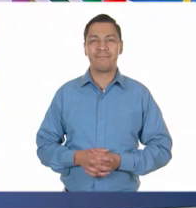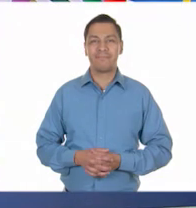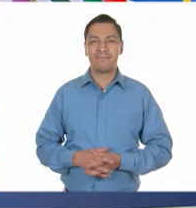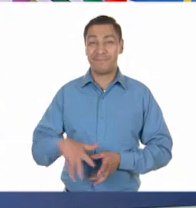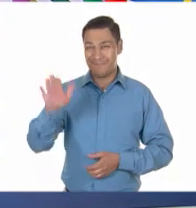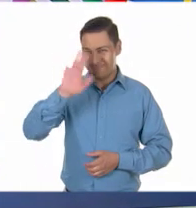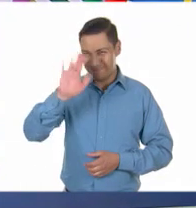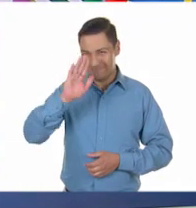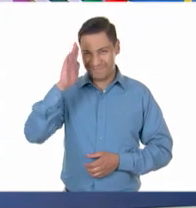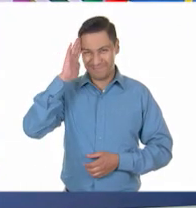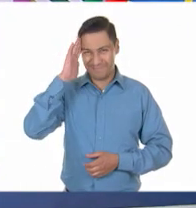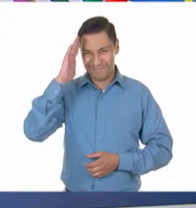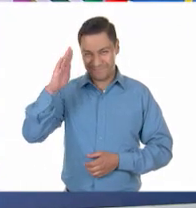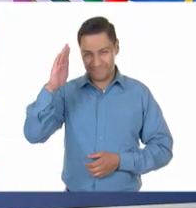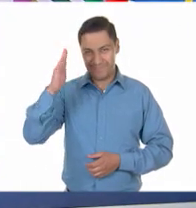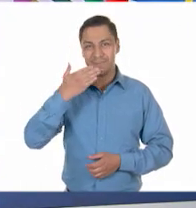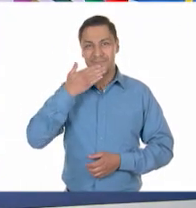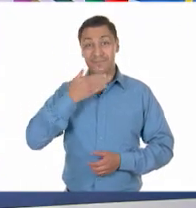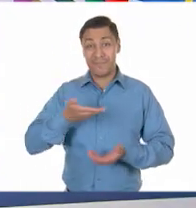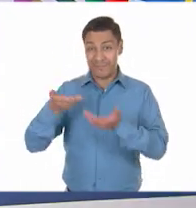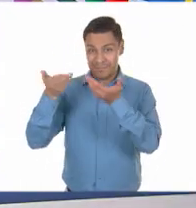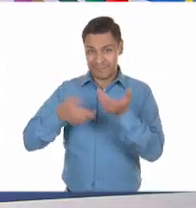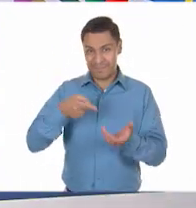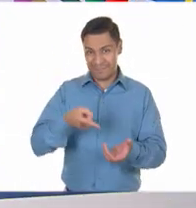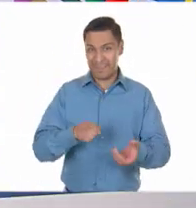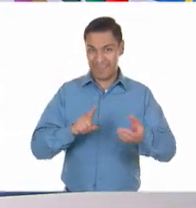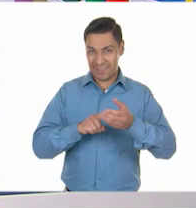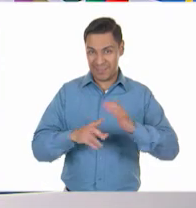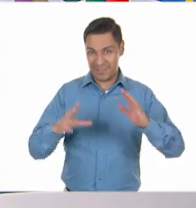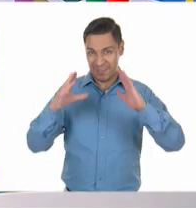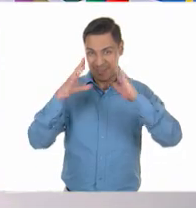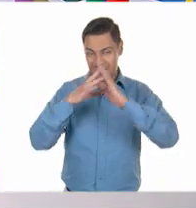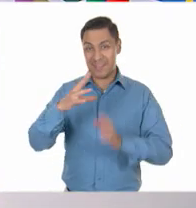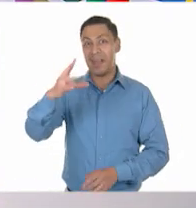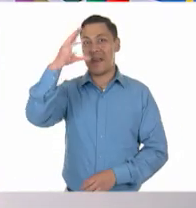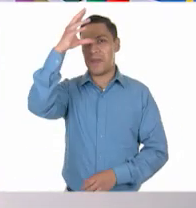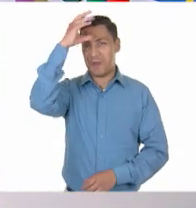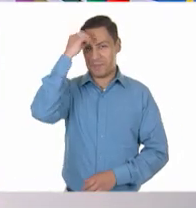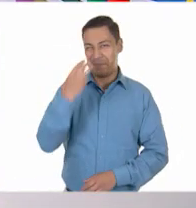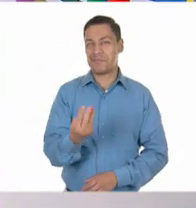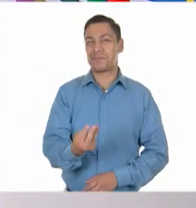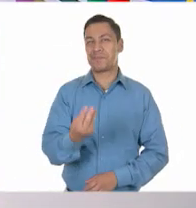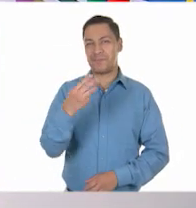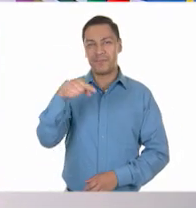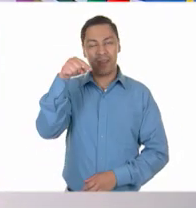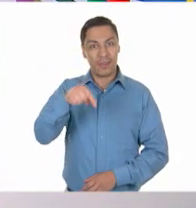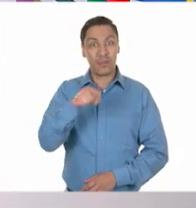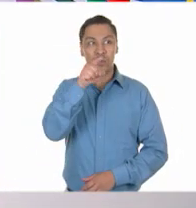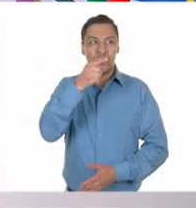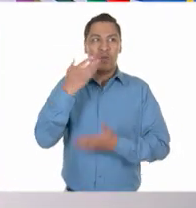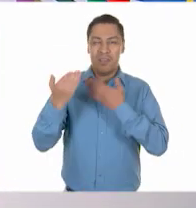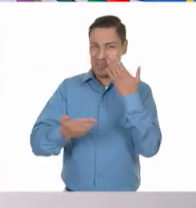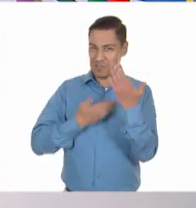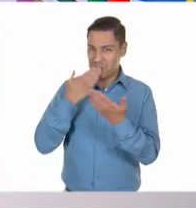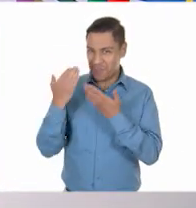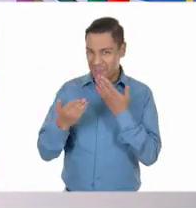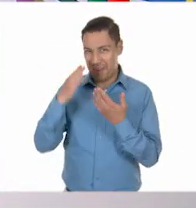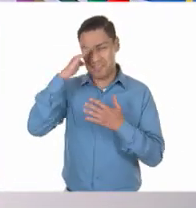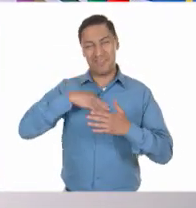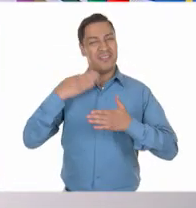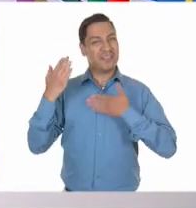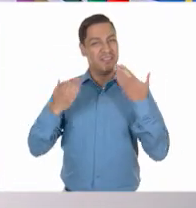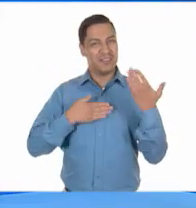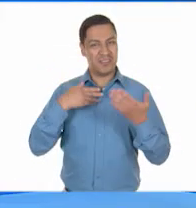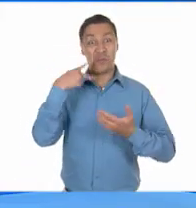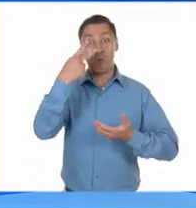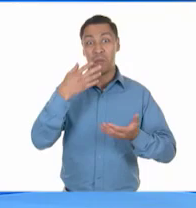¡Hola, hola! Bienvenidos a Aprende en Casa 3, un espacio en el que vamos a poder estudiar y divertirnos desde nuestros